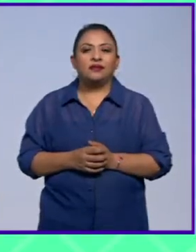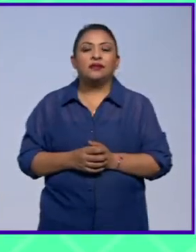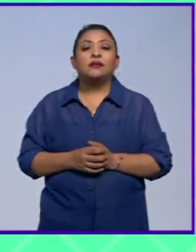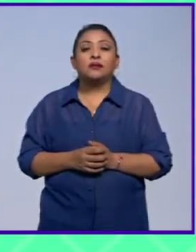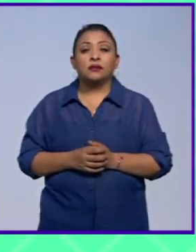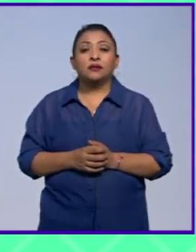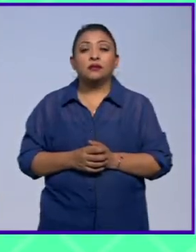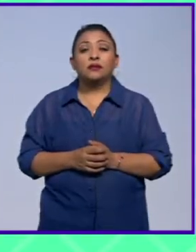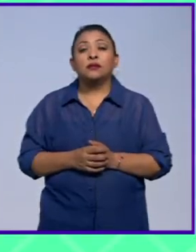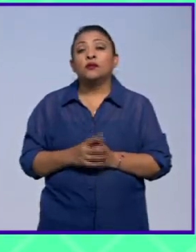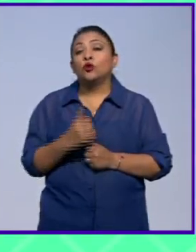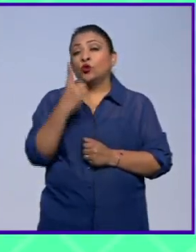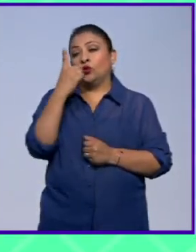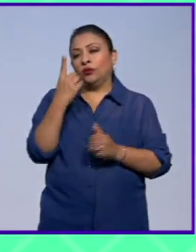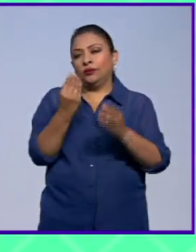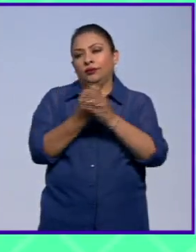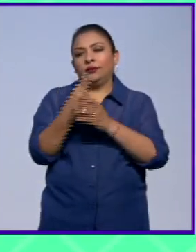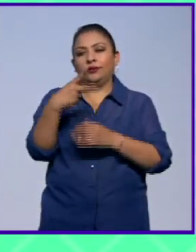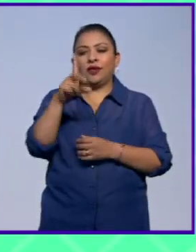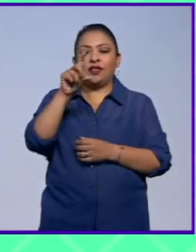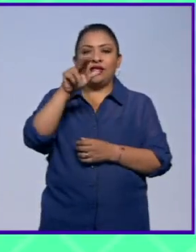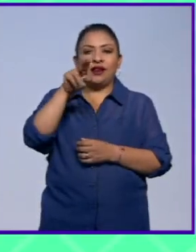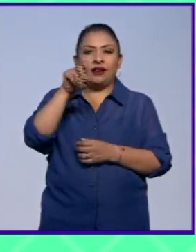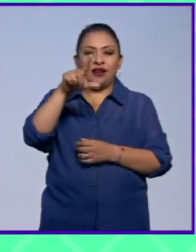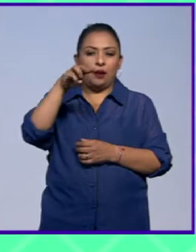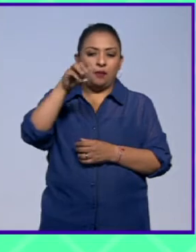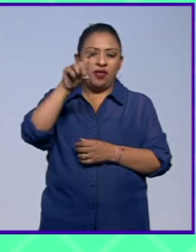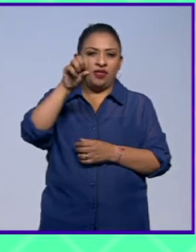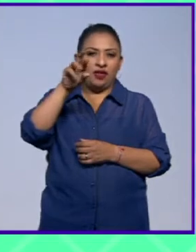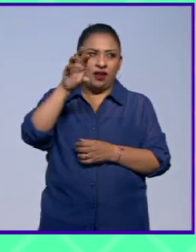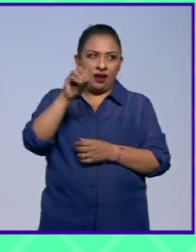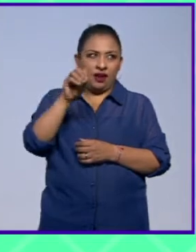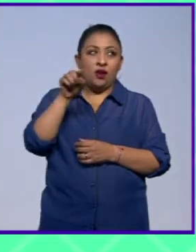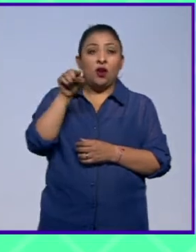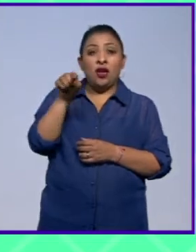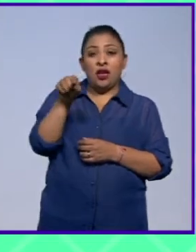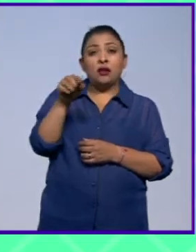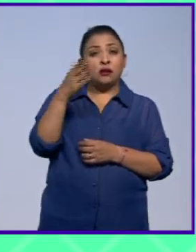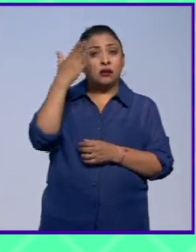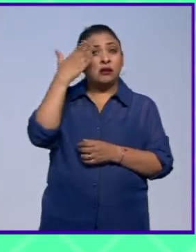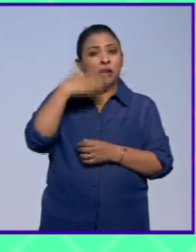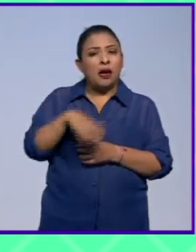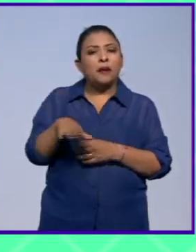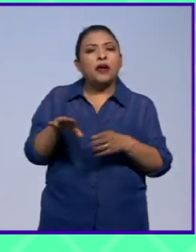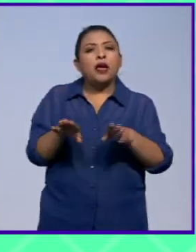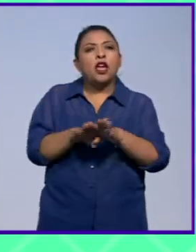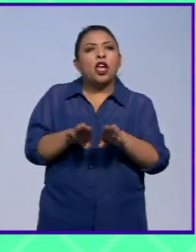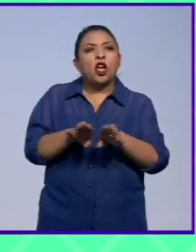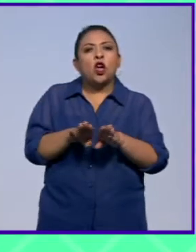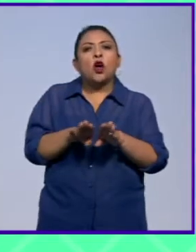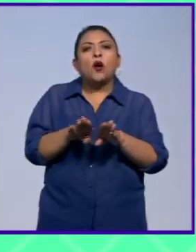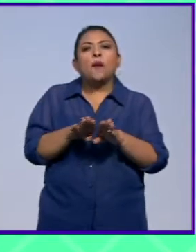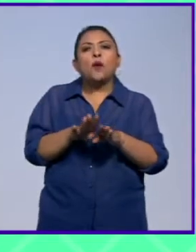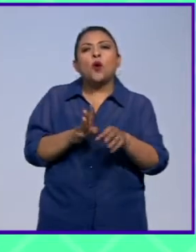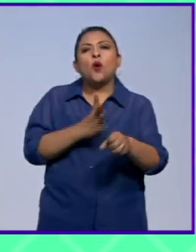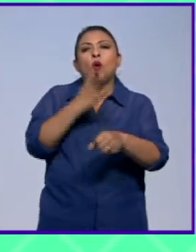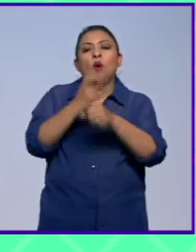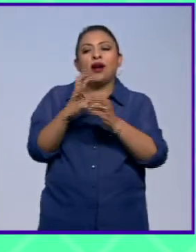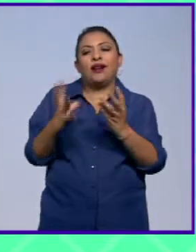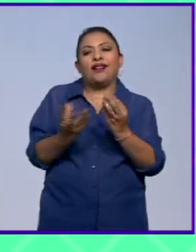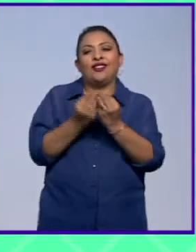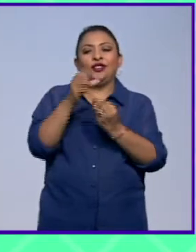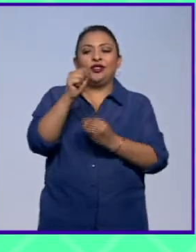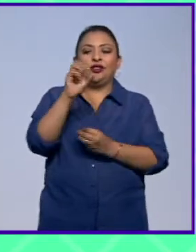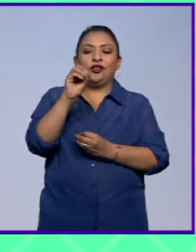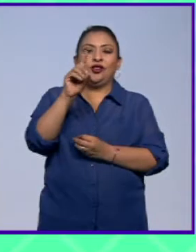Uno de esos casos es el de Daniel Melero, Daniel Melero supo ser como el cuarto de Soda Estéreo,